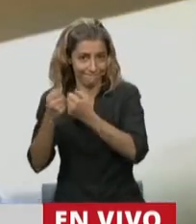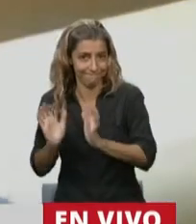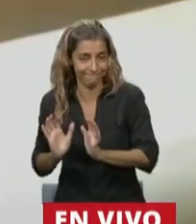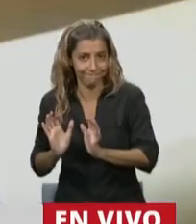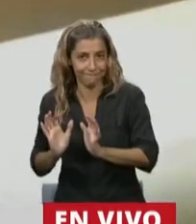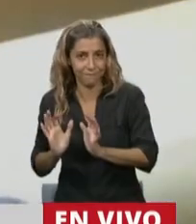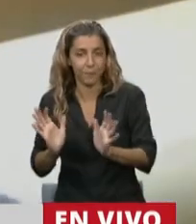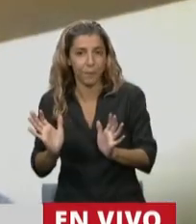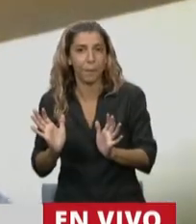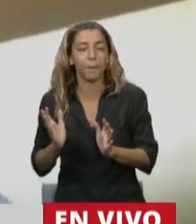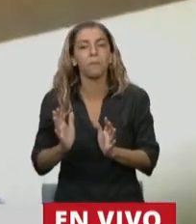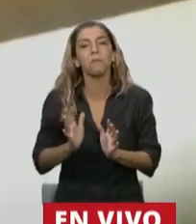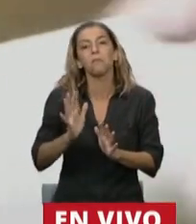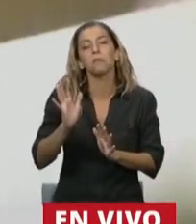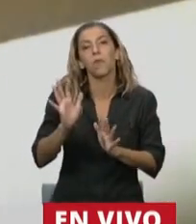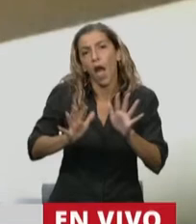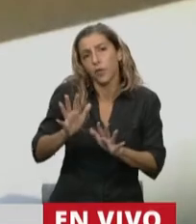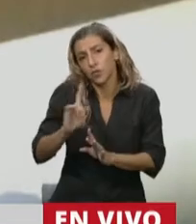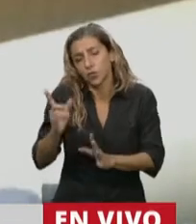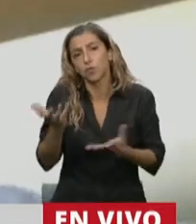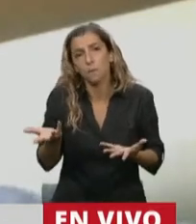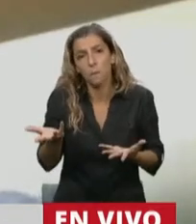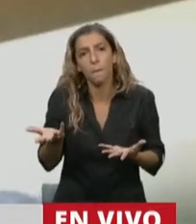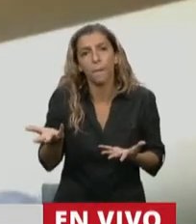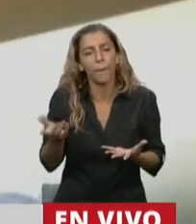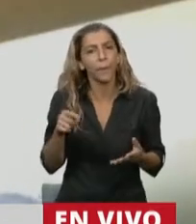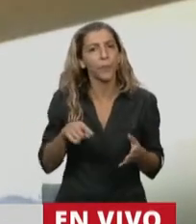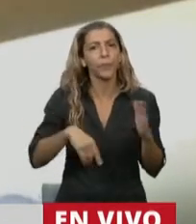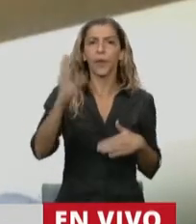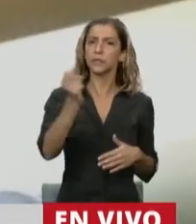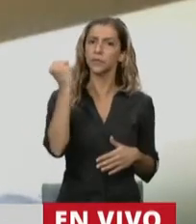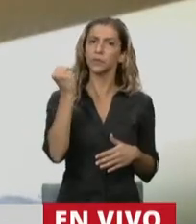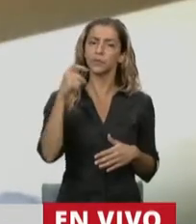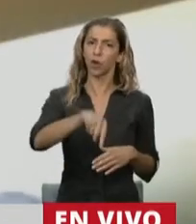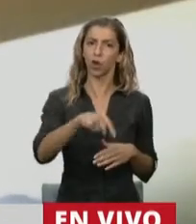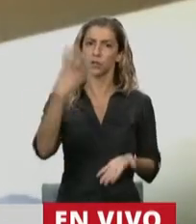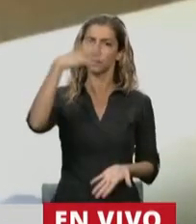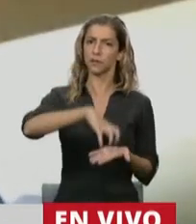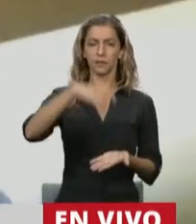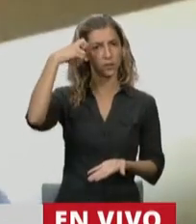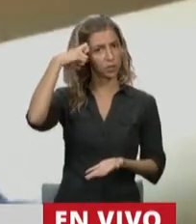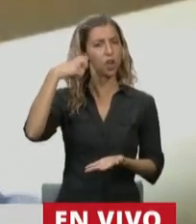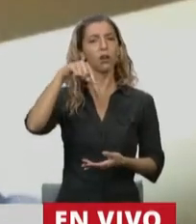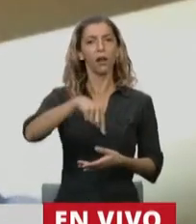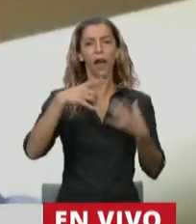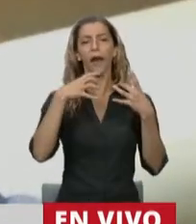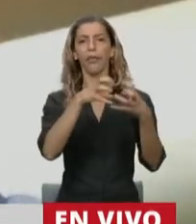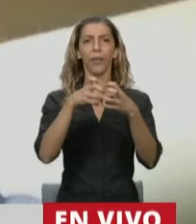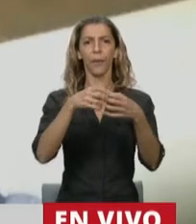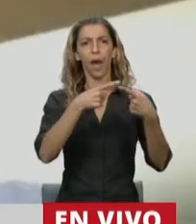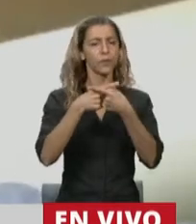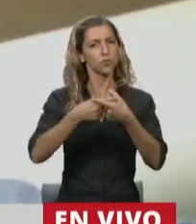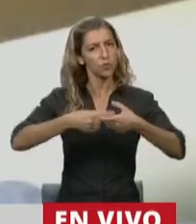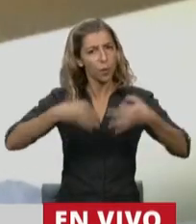el no reunir la categoría para estar dando a este Congreso las discusiones de fondo. Quieren pelearse algunos,